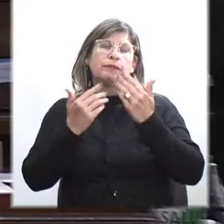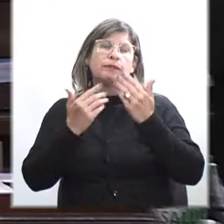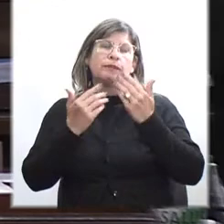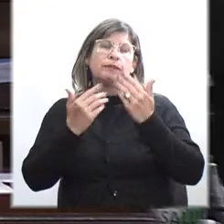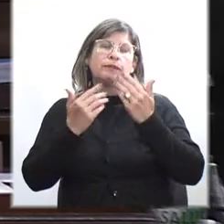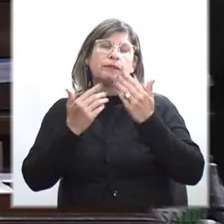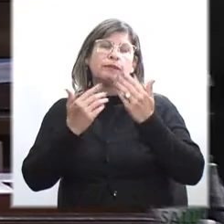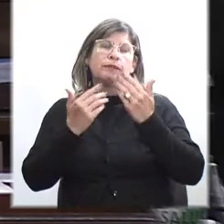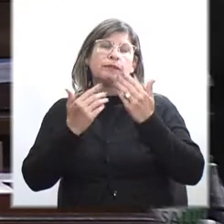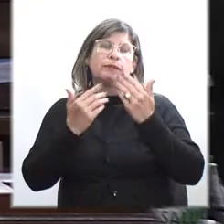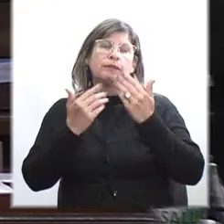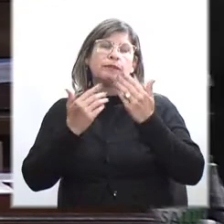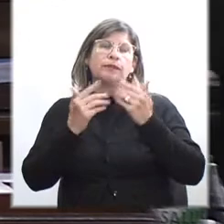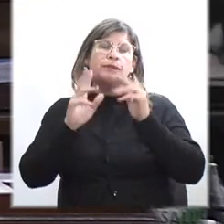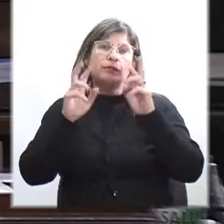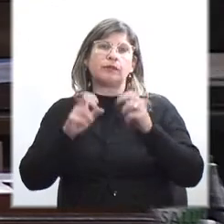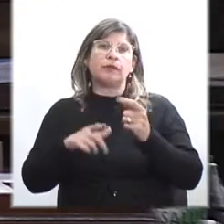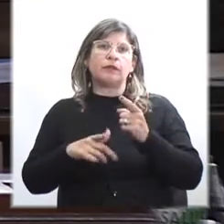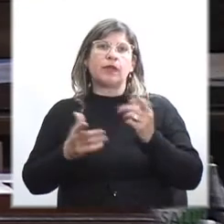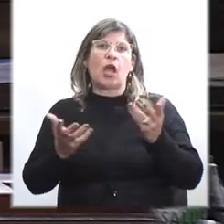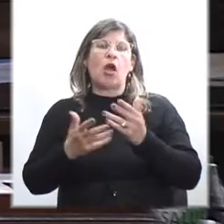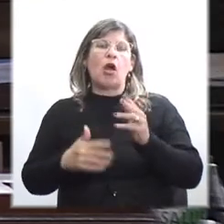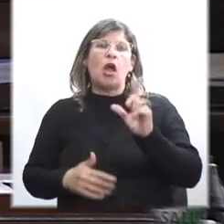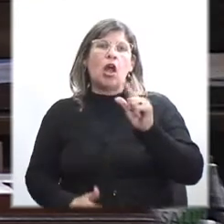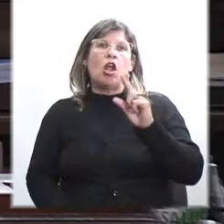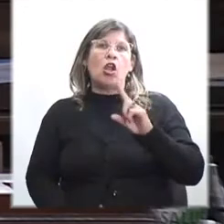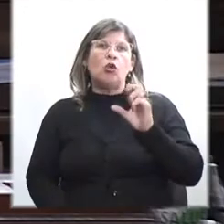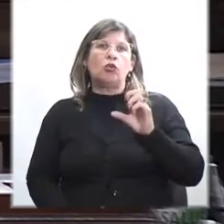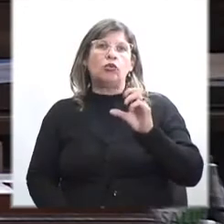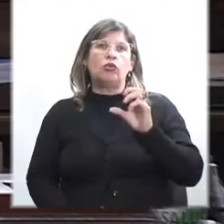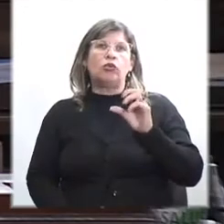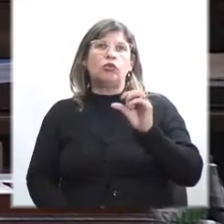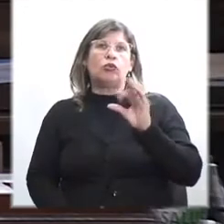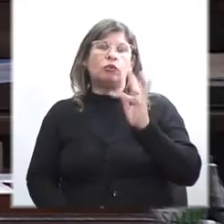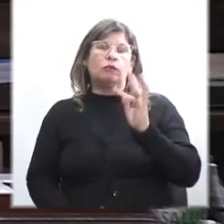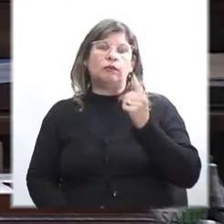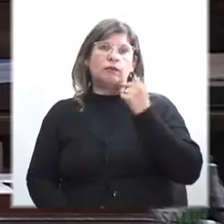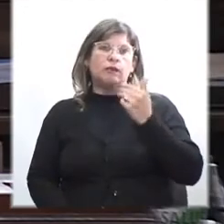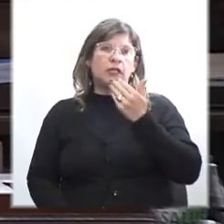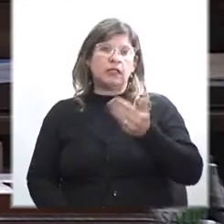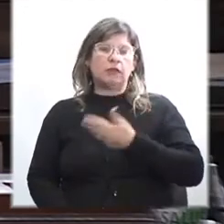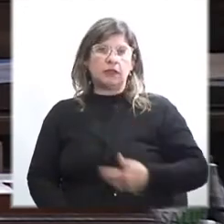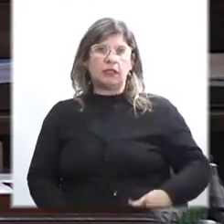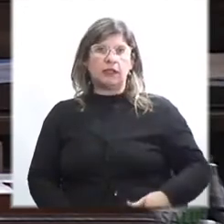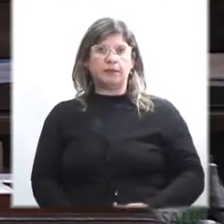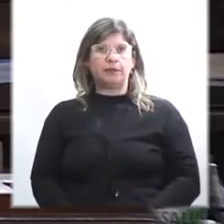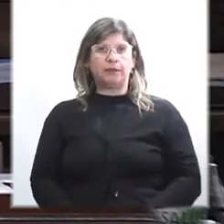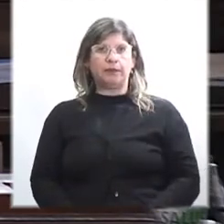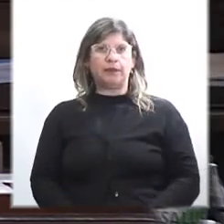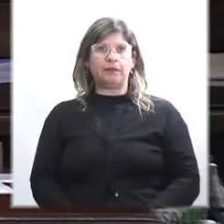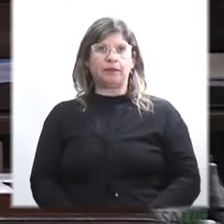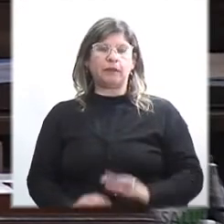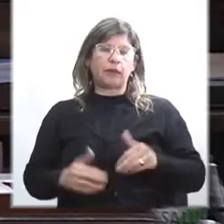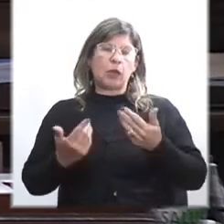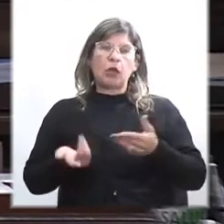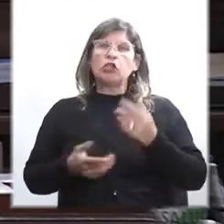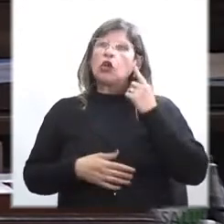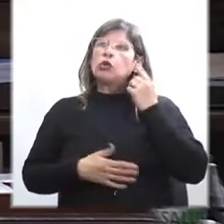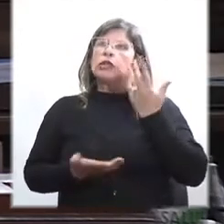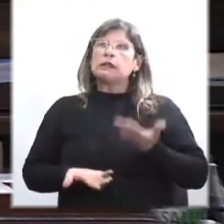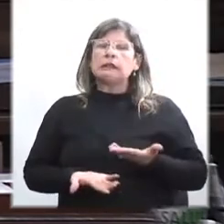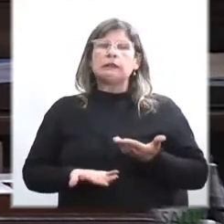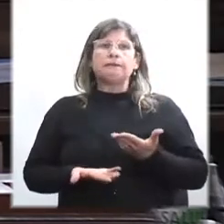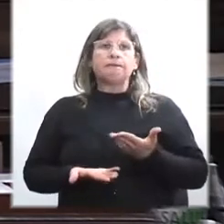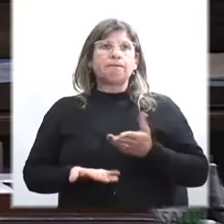Continuando con el tratamiento del tema, tiene la palabra el señor diputado de Lust. Gracias, presidente. Bueno, yo escuchando las